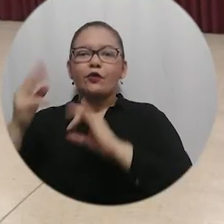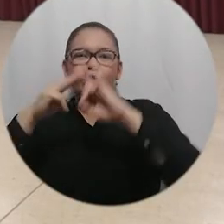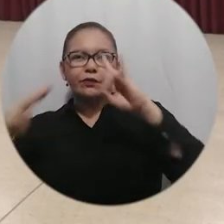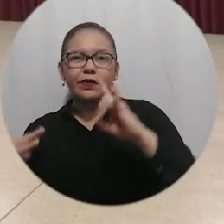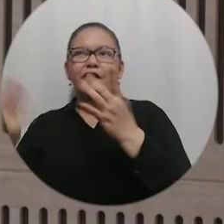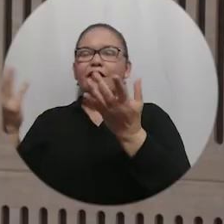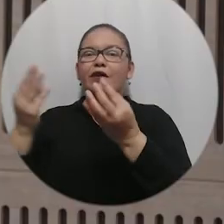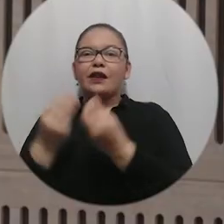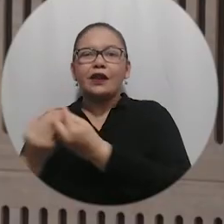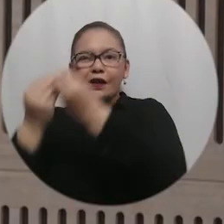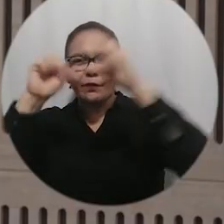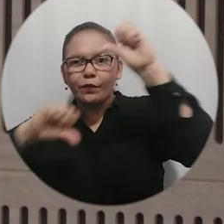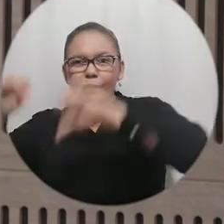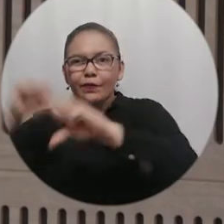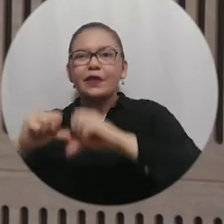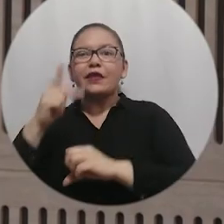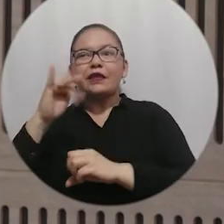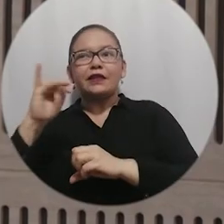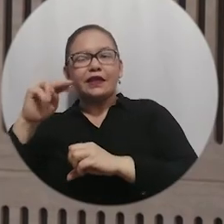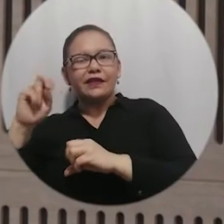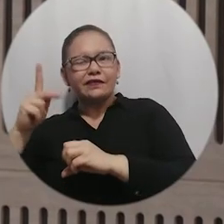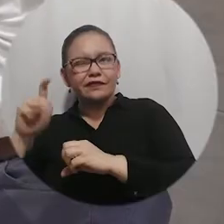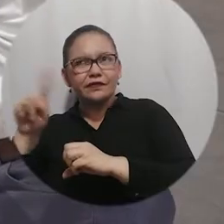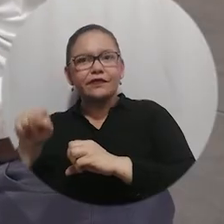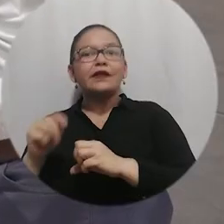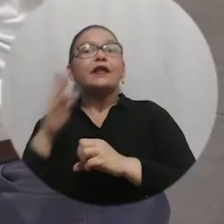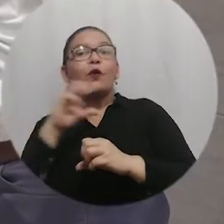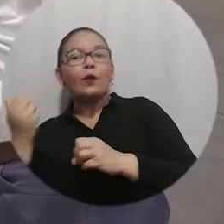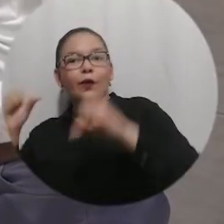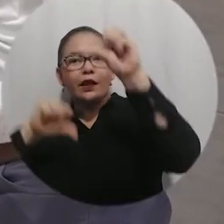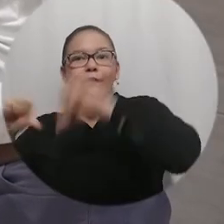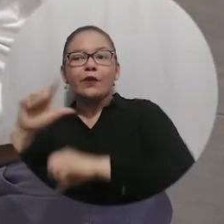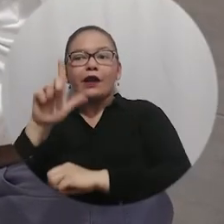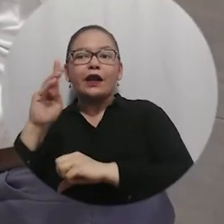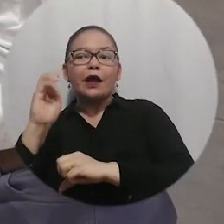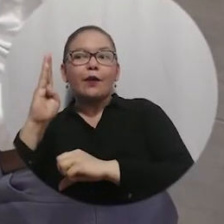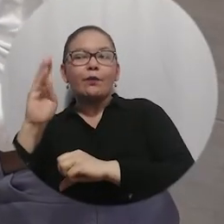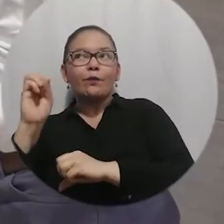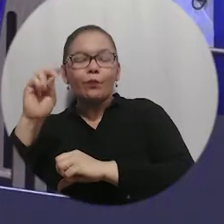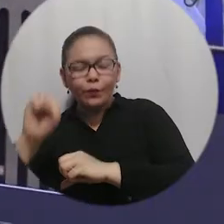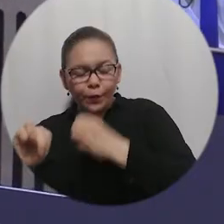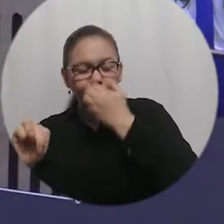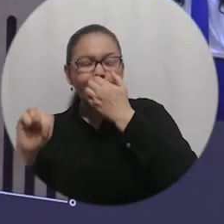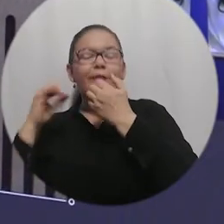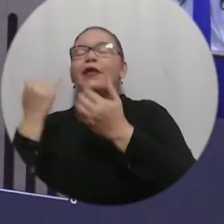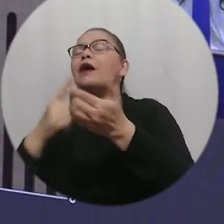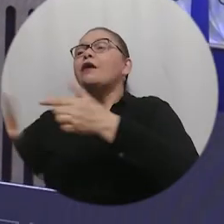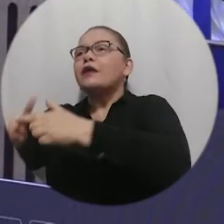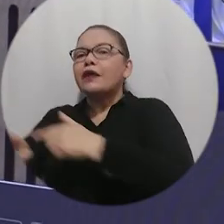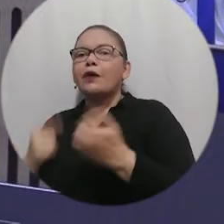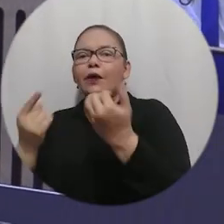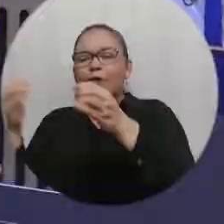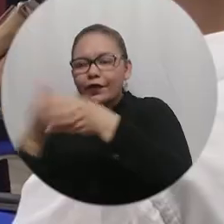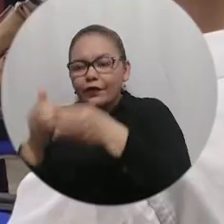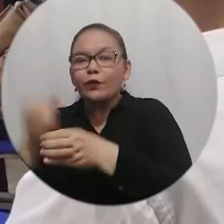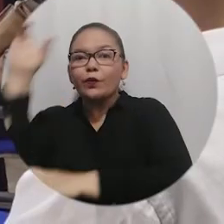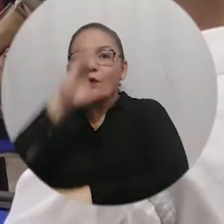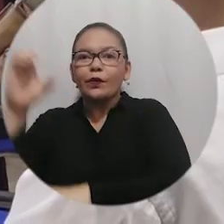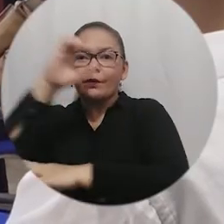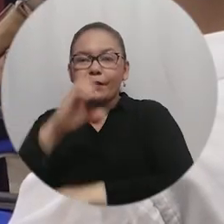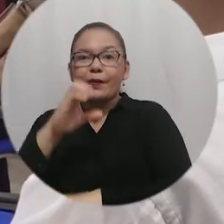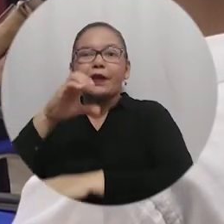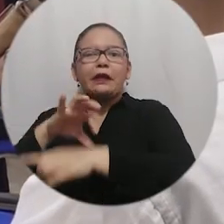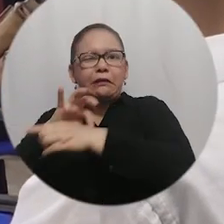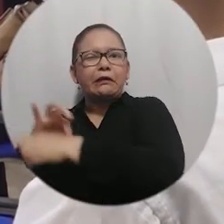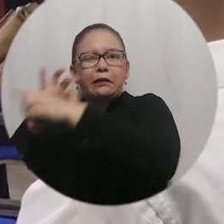Colombiana de Medicina Física y Rehabilitación pudieron llevar a cabo de manera exitosa este congreso que lleva 20 años desarrollándose